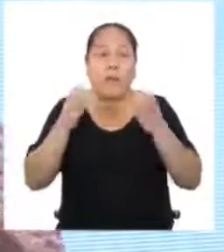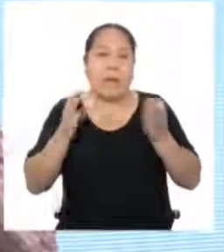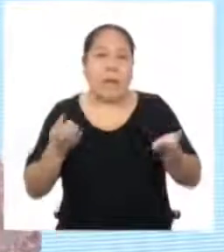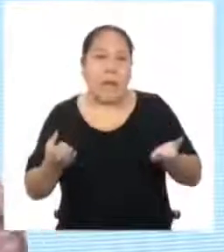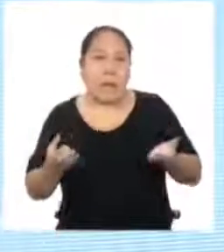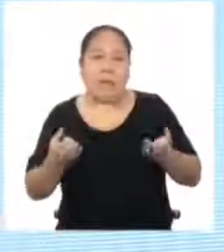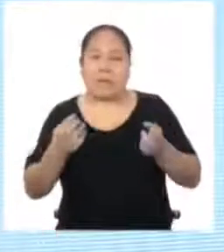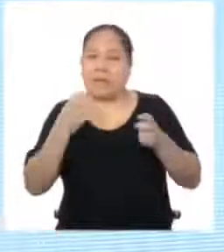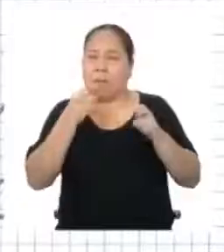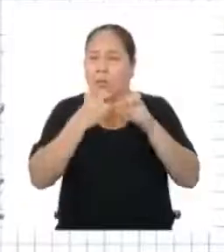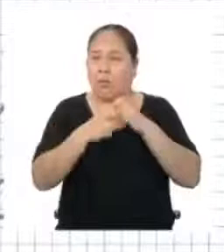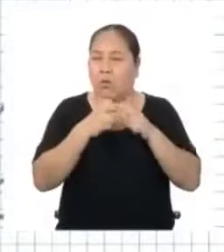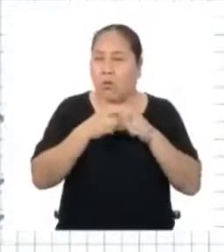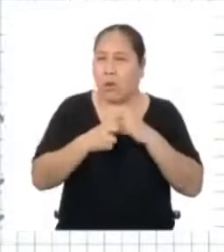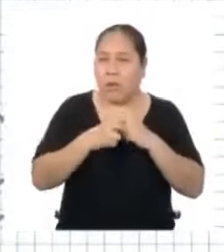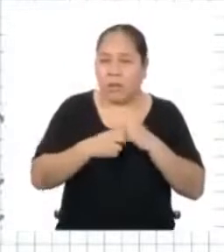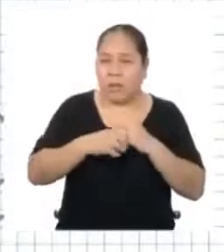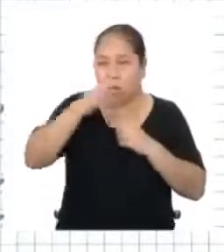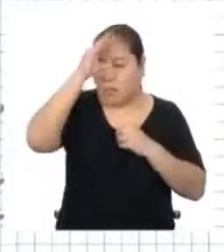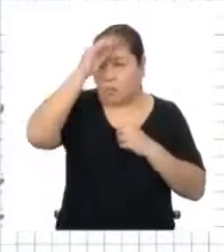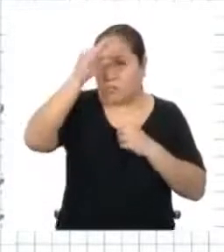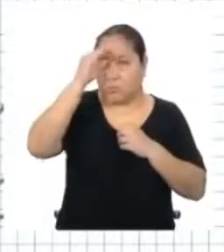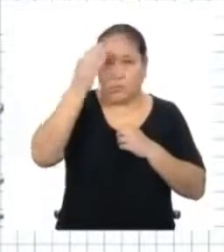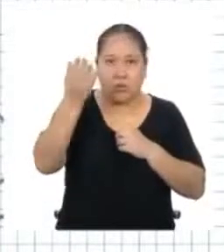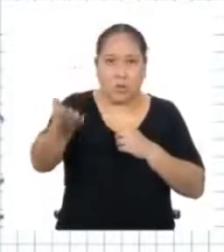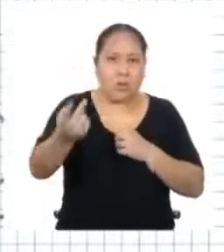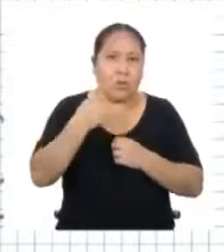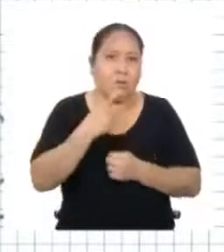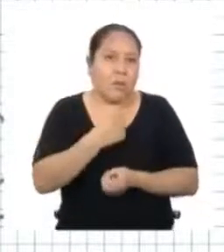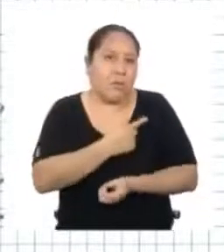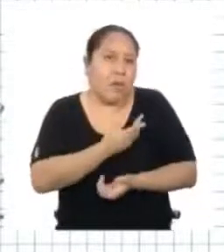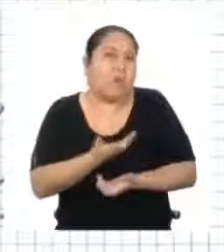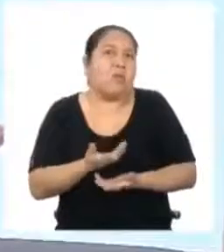complicadísima con los chicos y chicas de primer grado